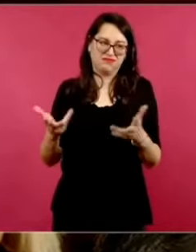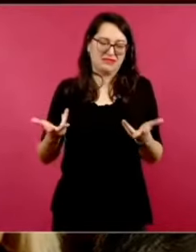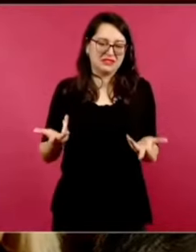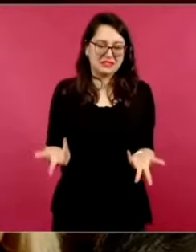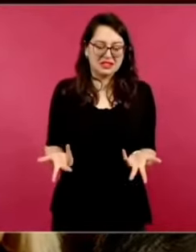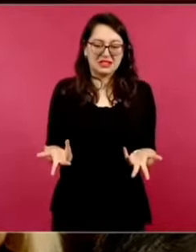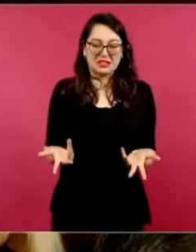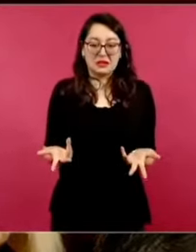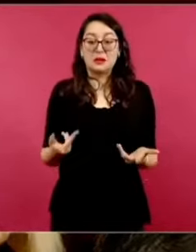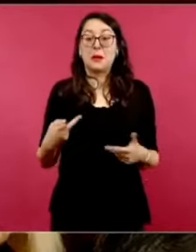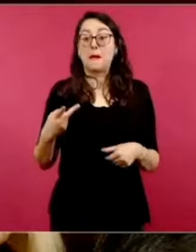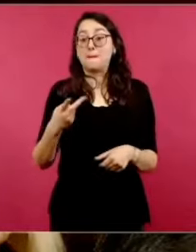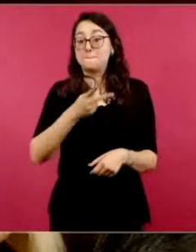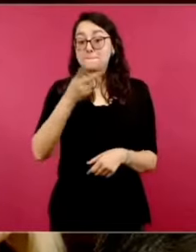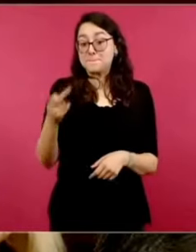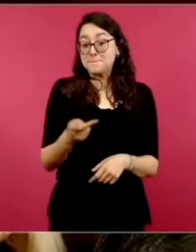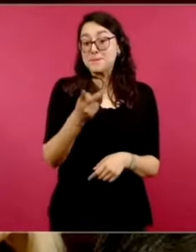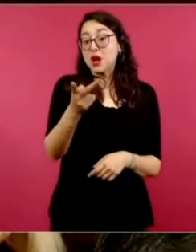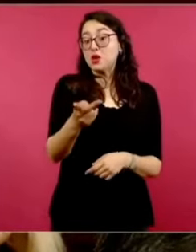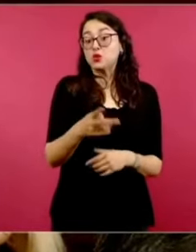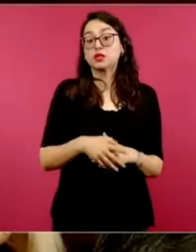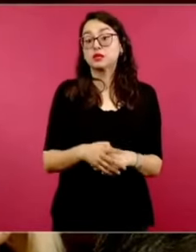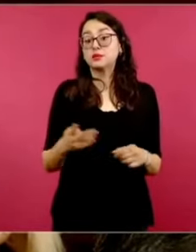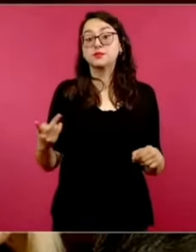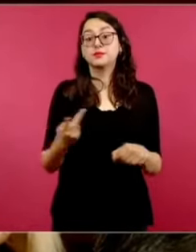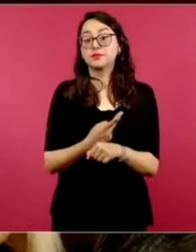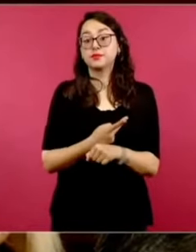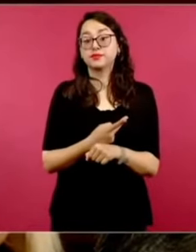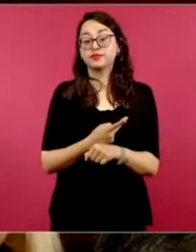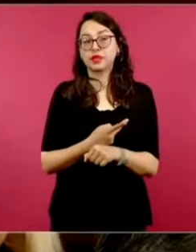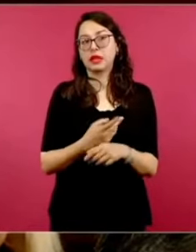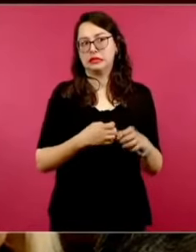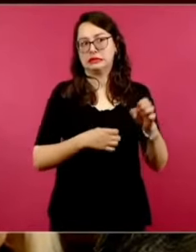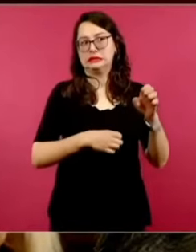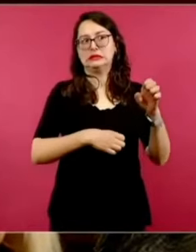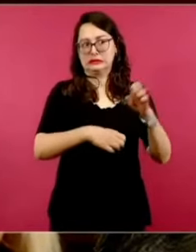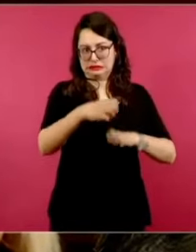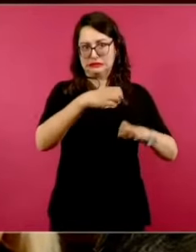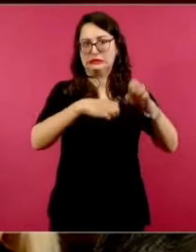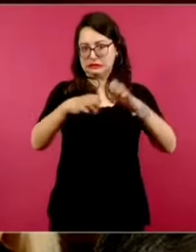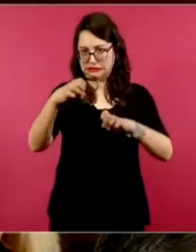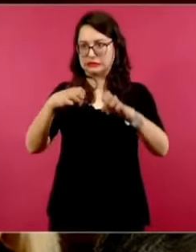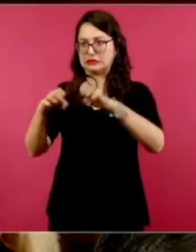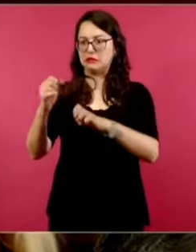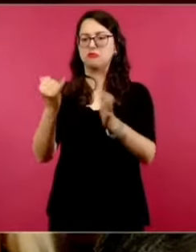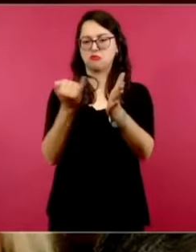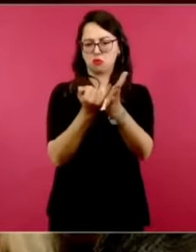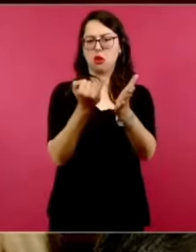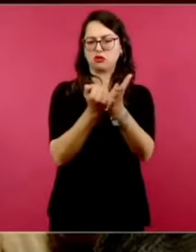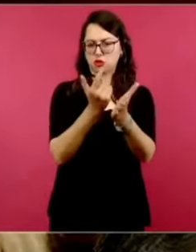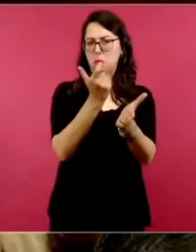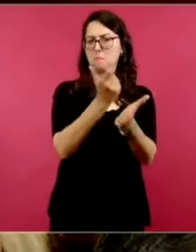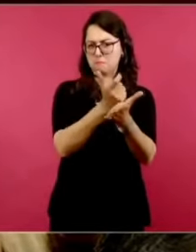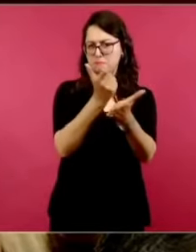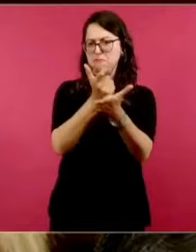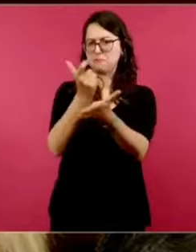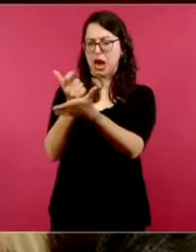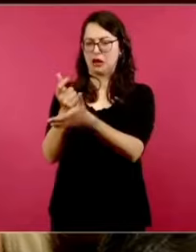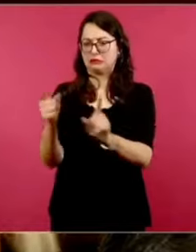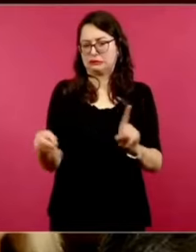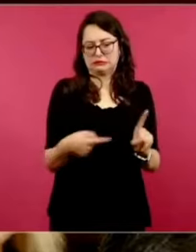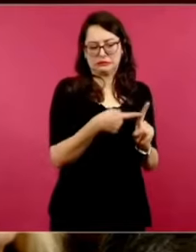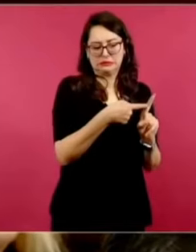yo sé que no todos los empresarios son como Salinas Pliego, que no pagan, yo creo que hay gente como